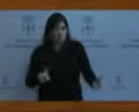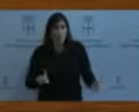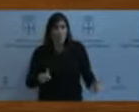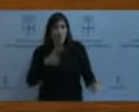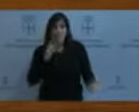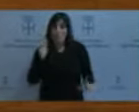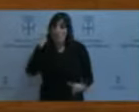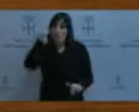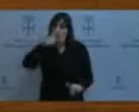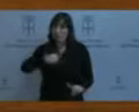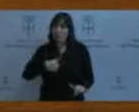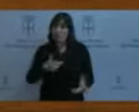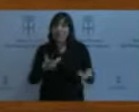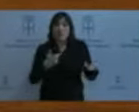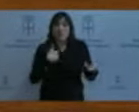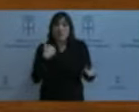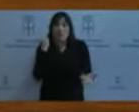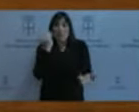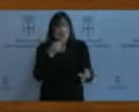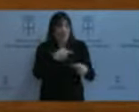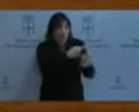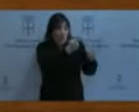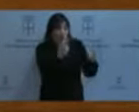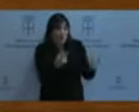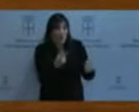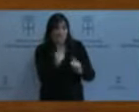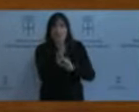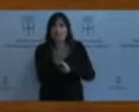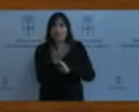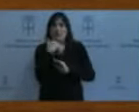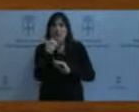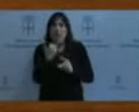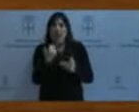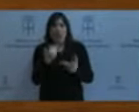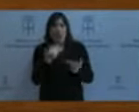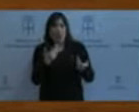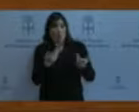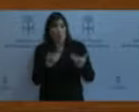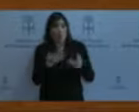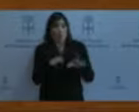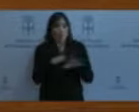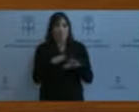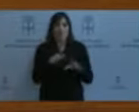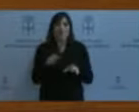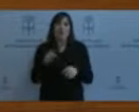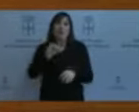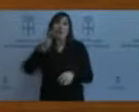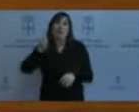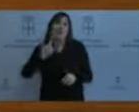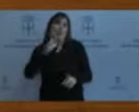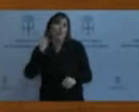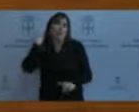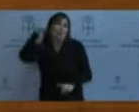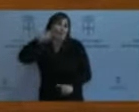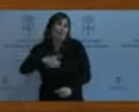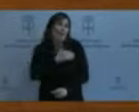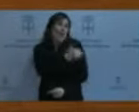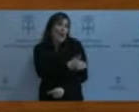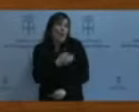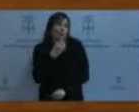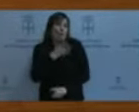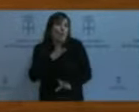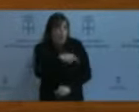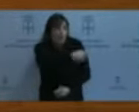ustedes iban a plantear algo más crítico. Izquierda Unida no porque lleva muchos años gobernando con el PSOE. Pero ustedes pensé que iban a plantear algo mucho más